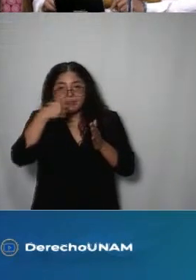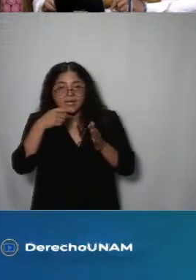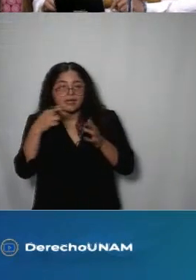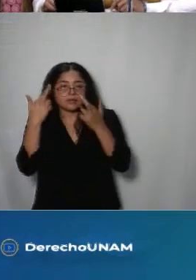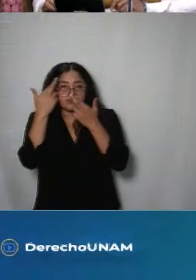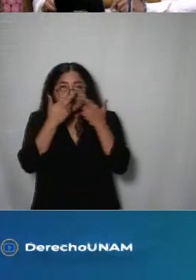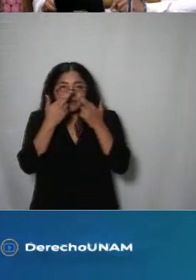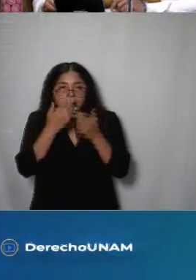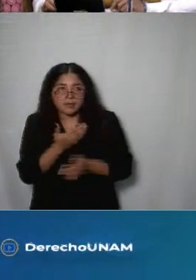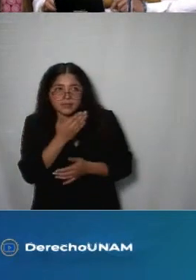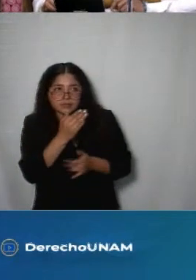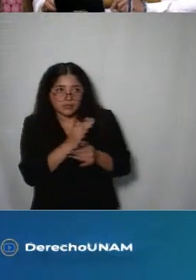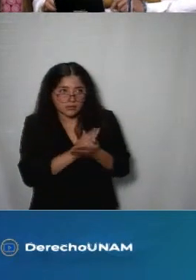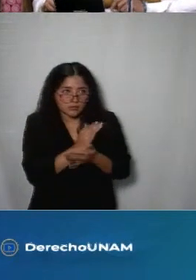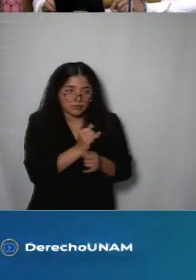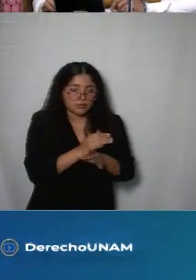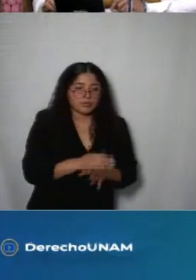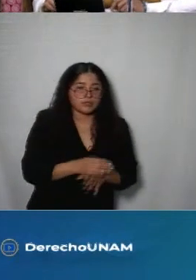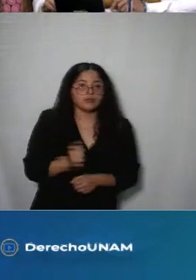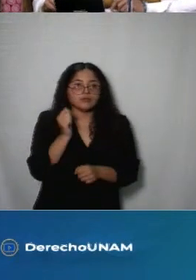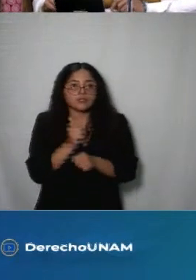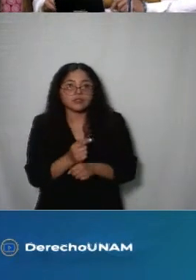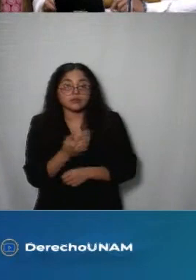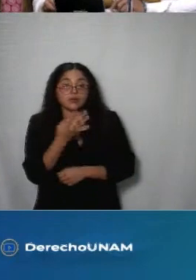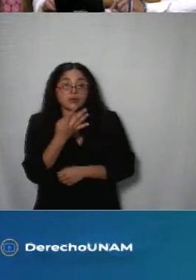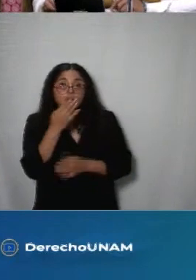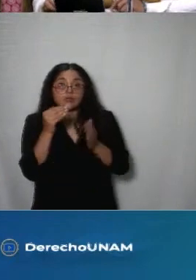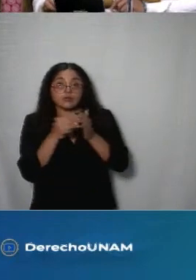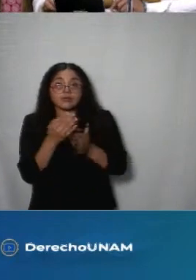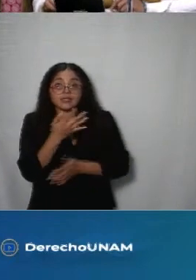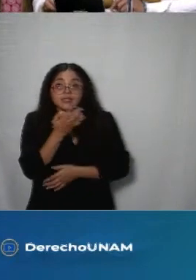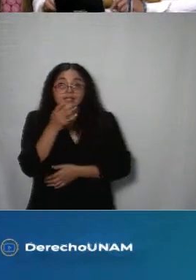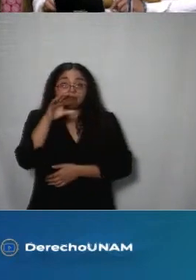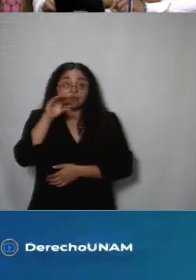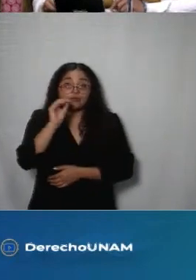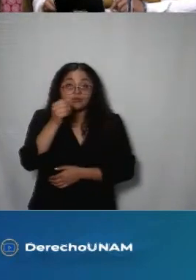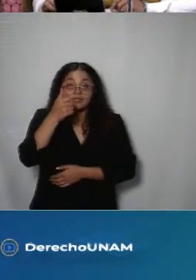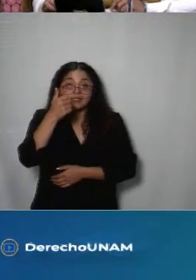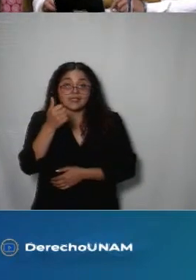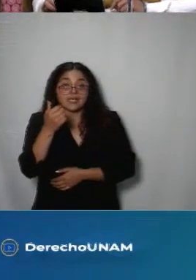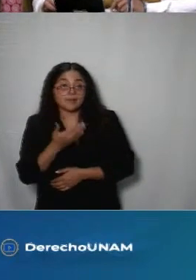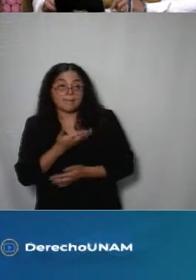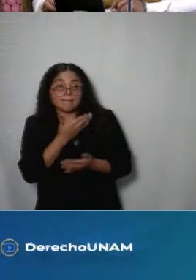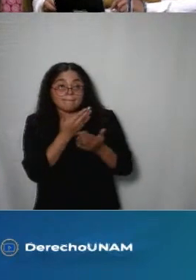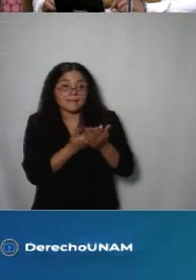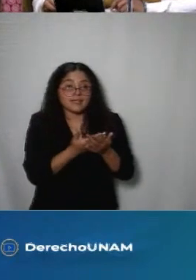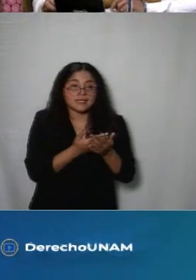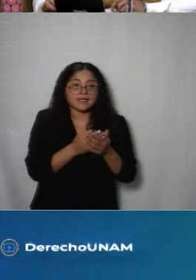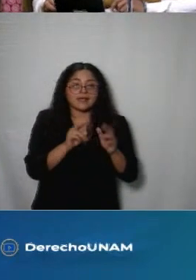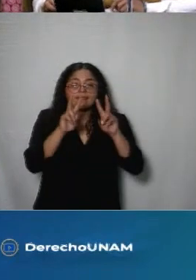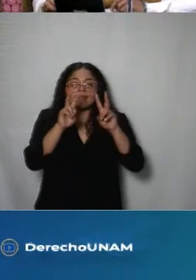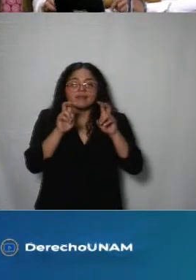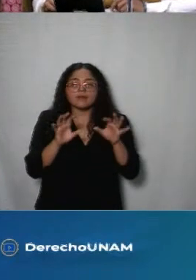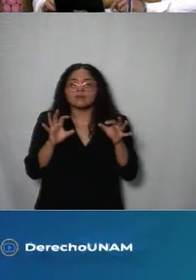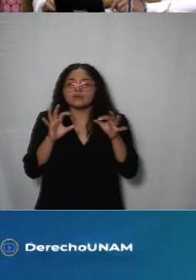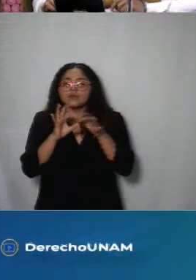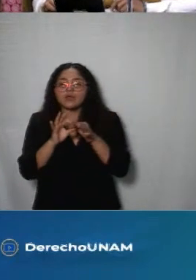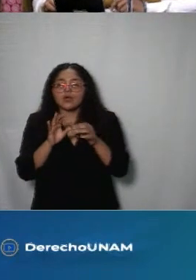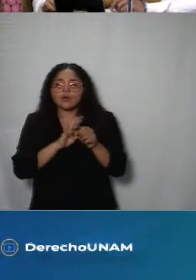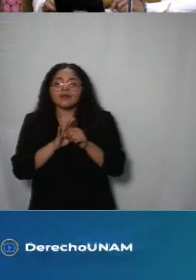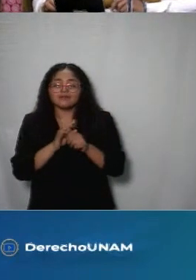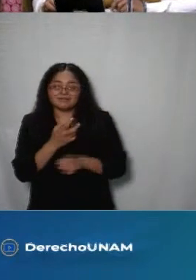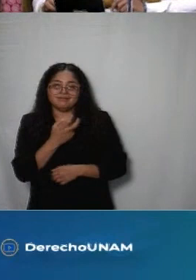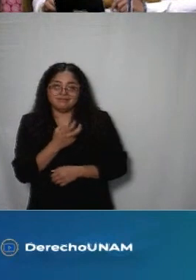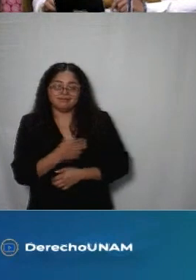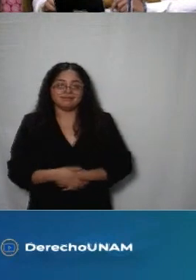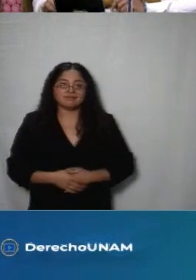2023 encontramos un total de 4.596 solicitudes relacionadas con estos temas